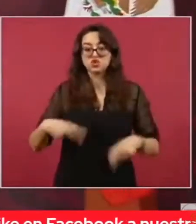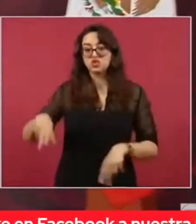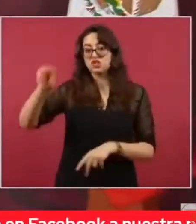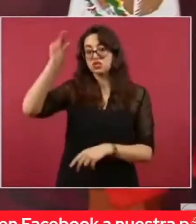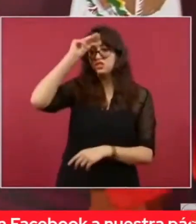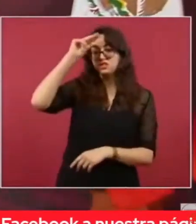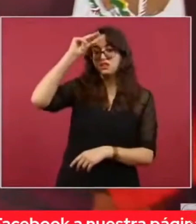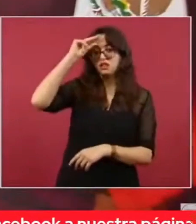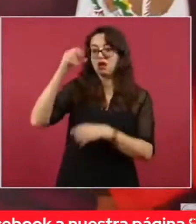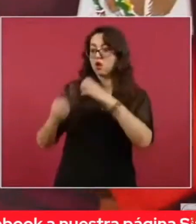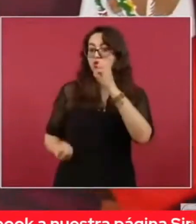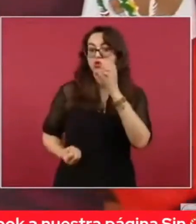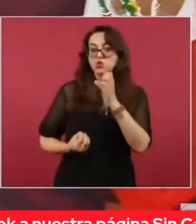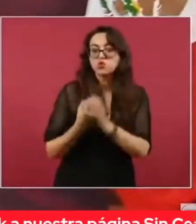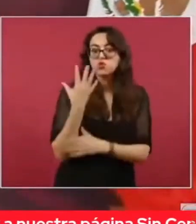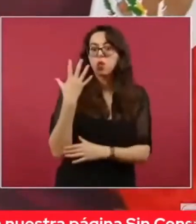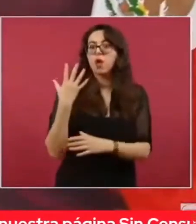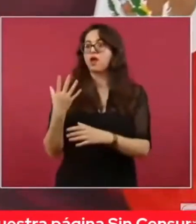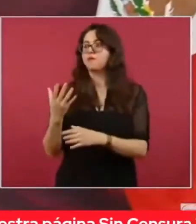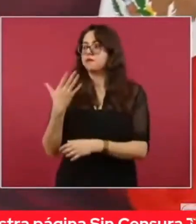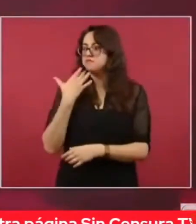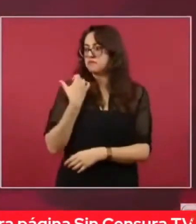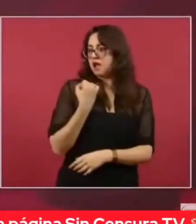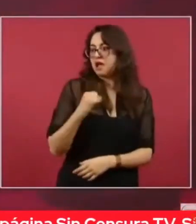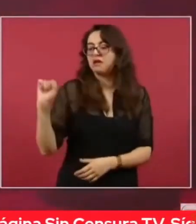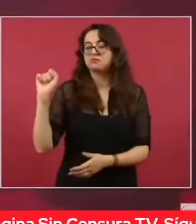buenos escritores.